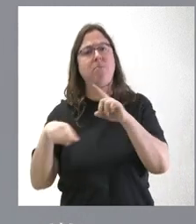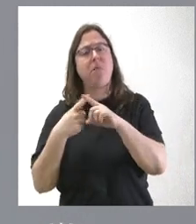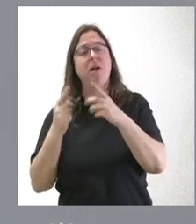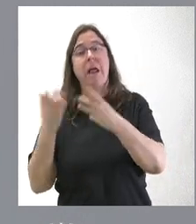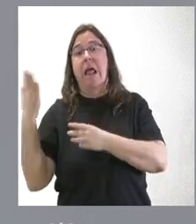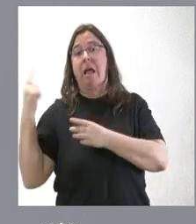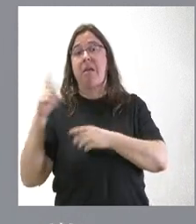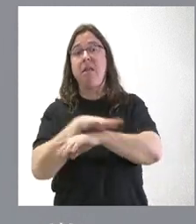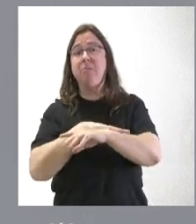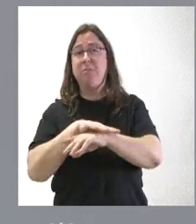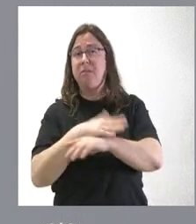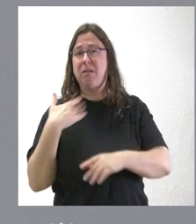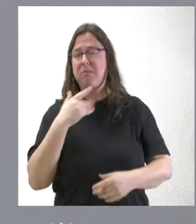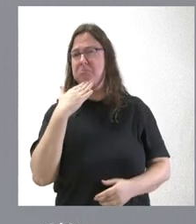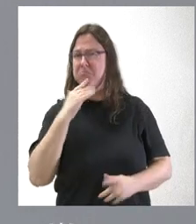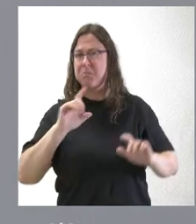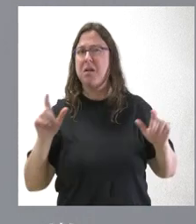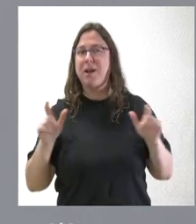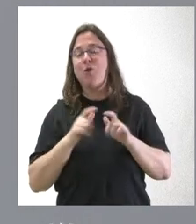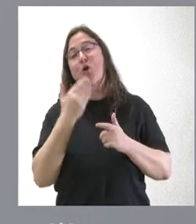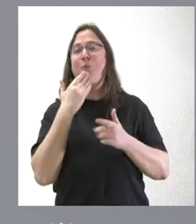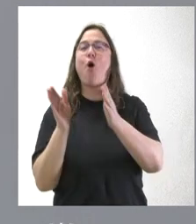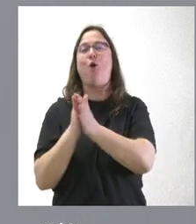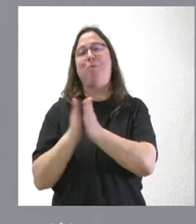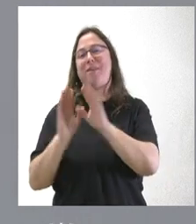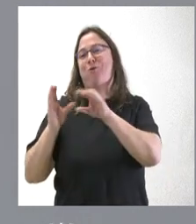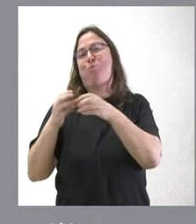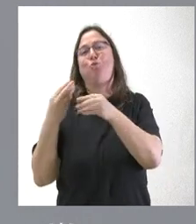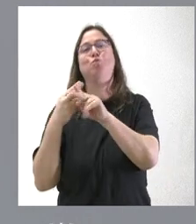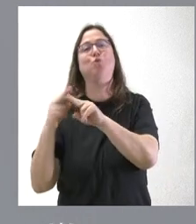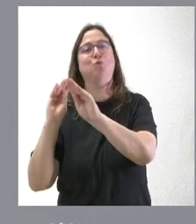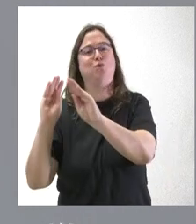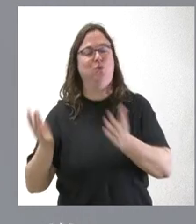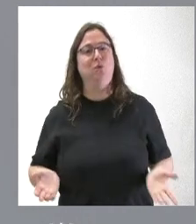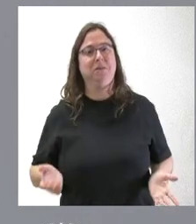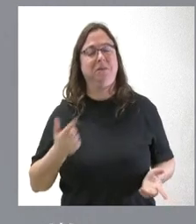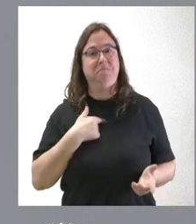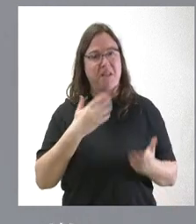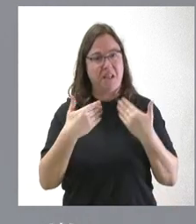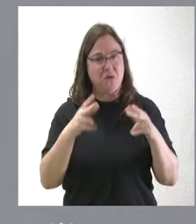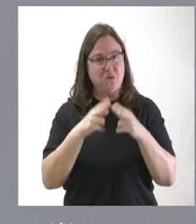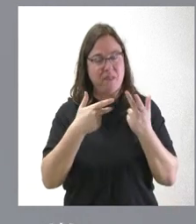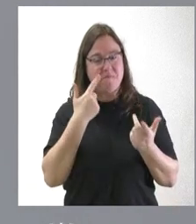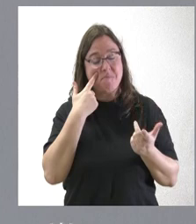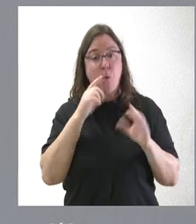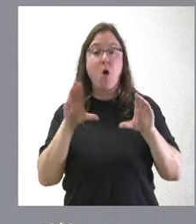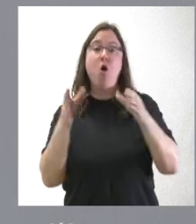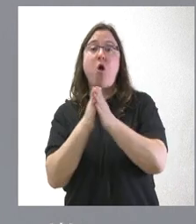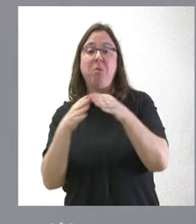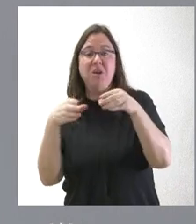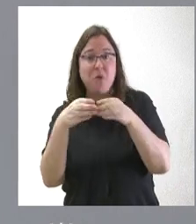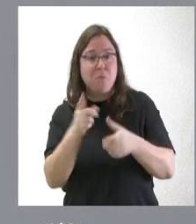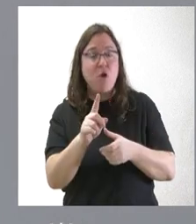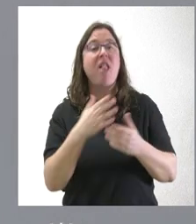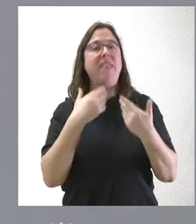Ayer la ministra tuvo más bien una reunión de compañeros de partido. Nosotros no vemos el diálogo social como una reunión de compañeros de partido. Vemos el